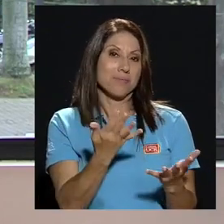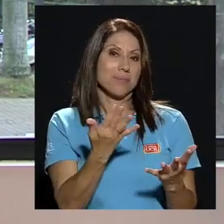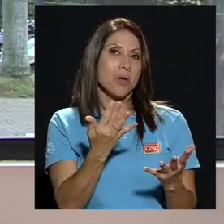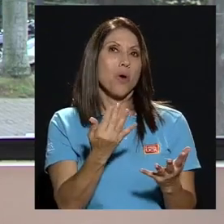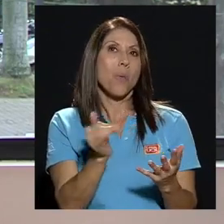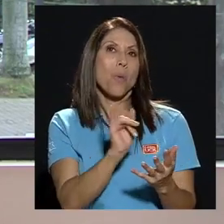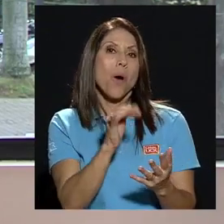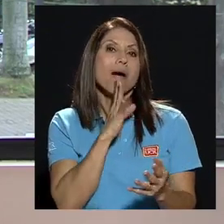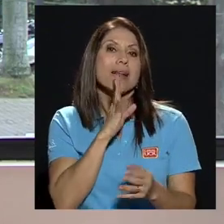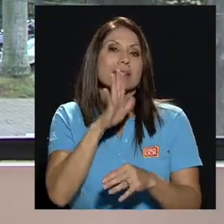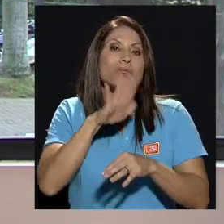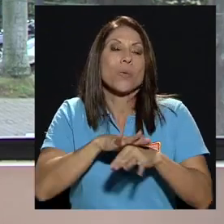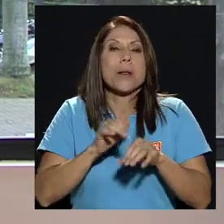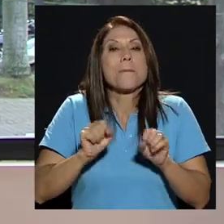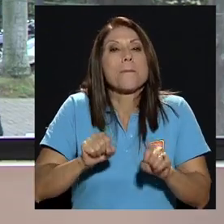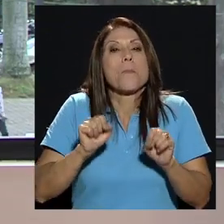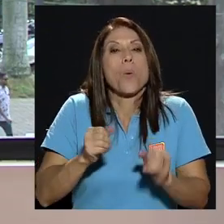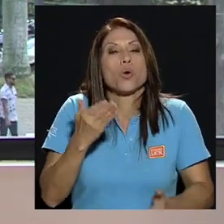posible reto